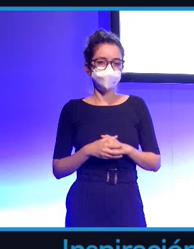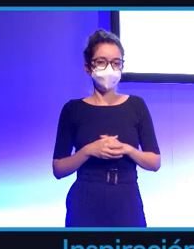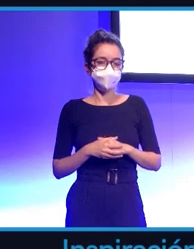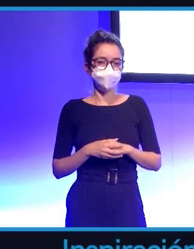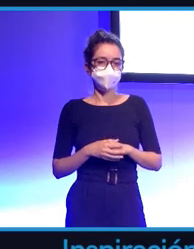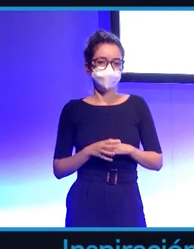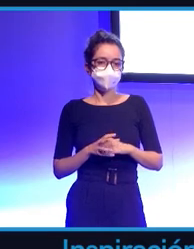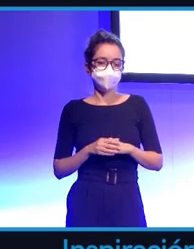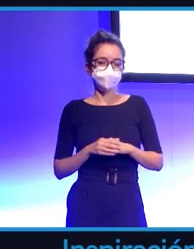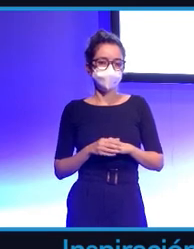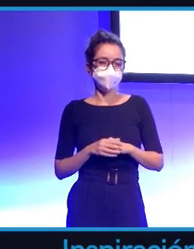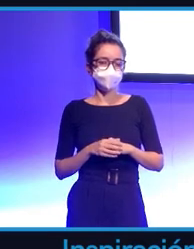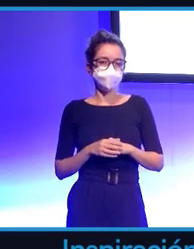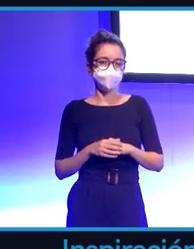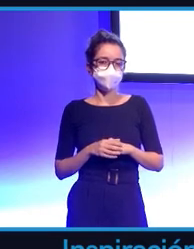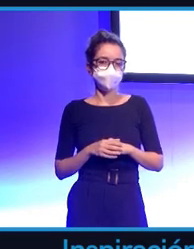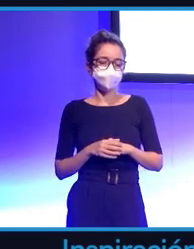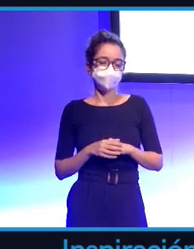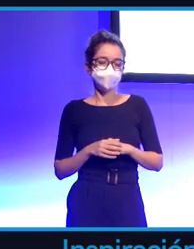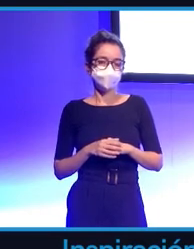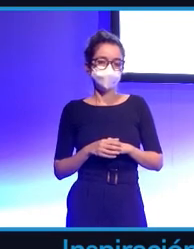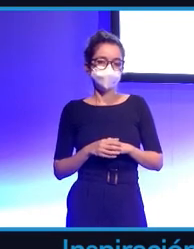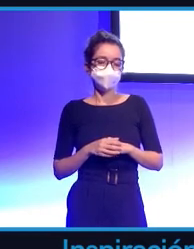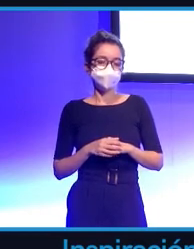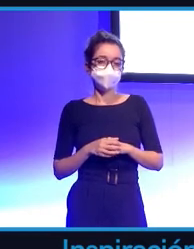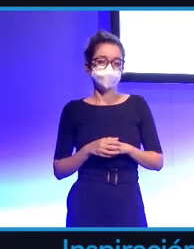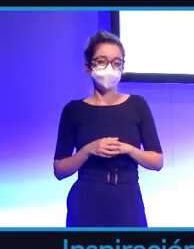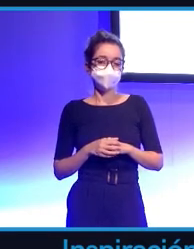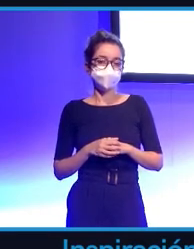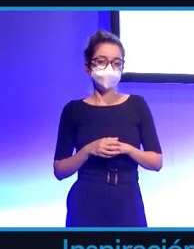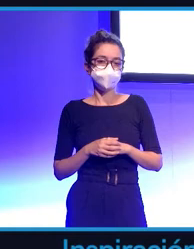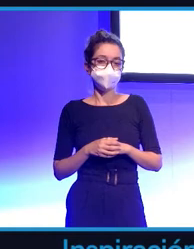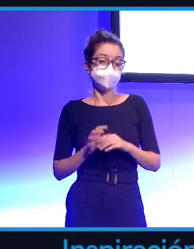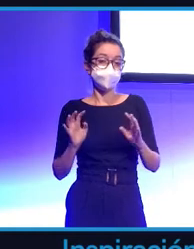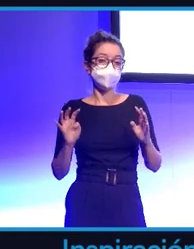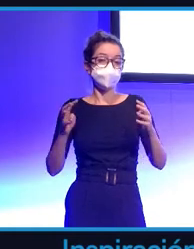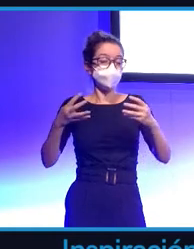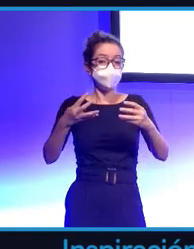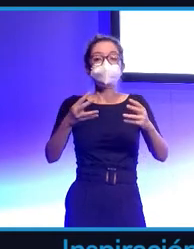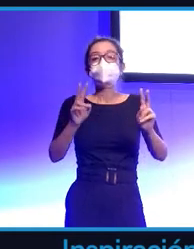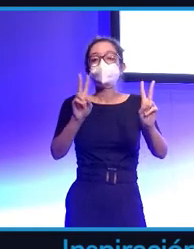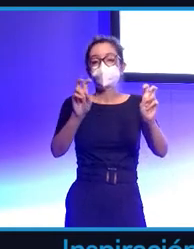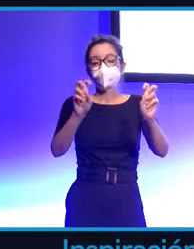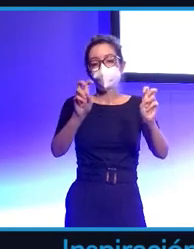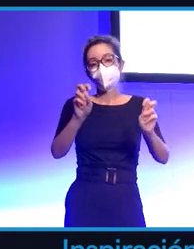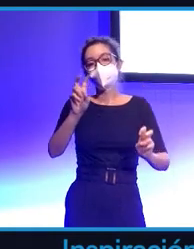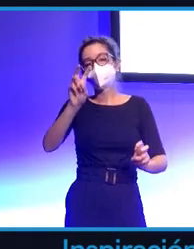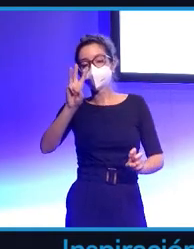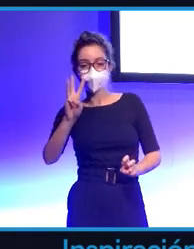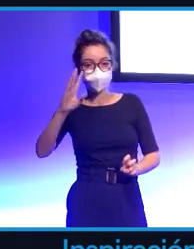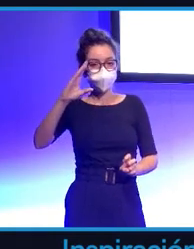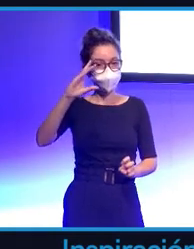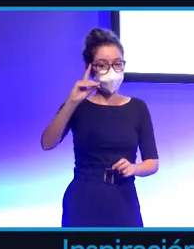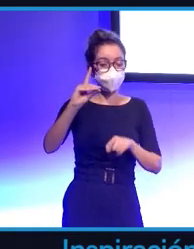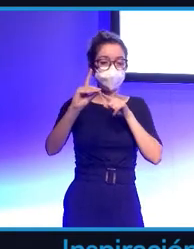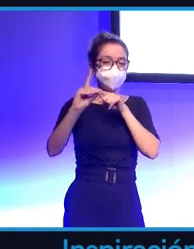sienta unas bases nuevas de un nuevo Internet, como decía, tridimensional, que nos va a traer un montón